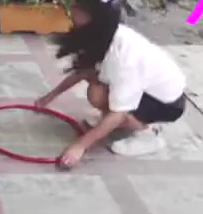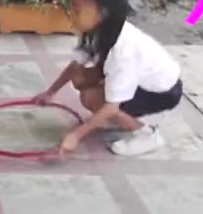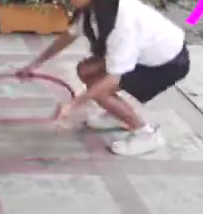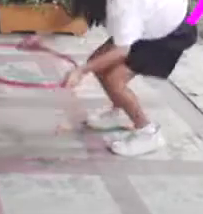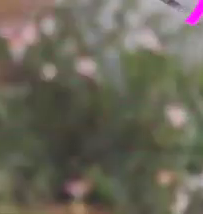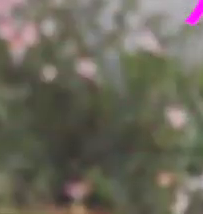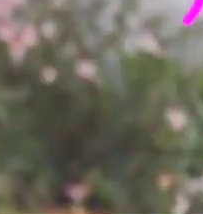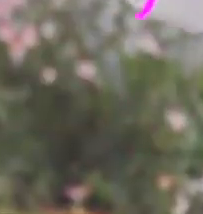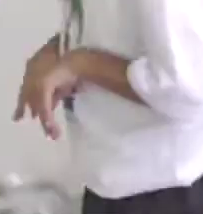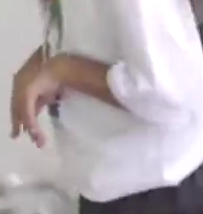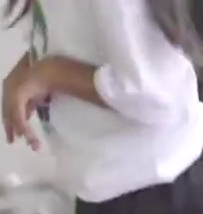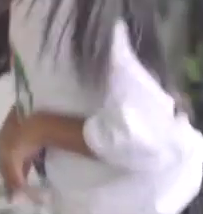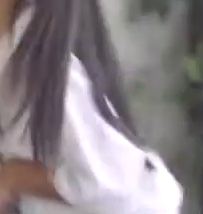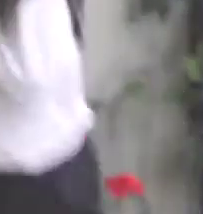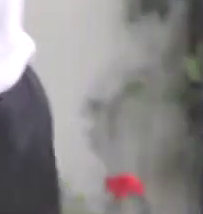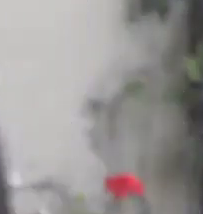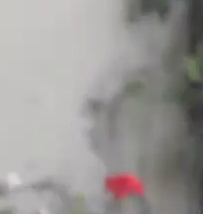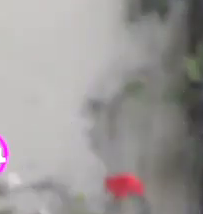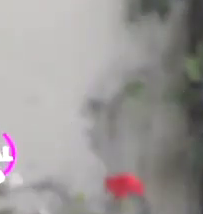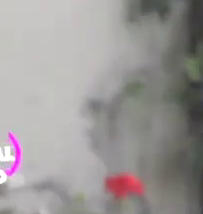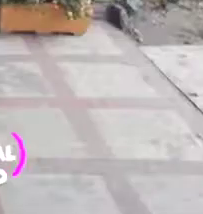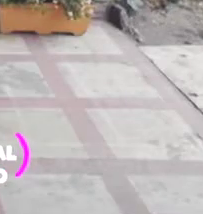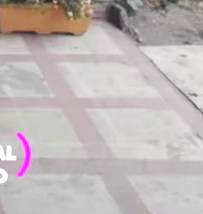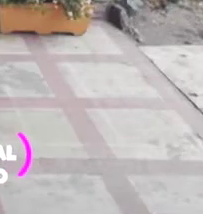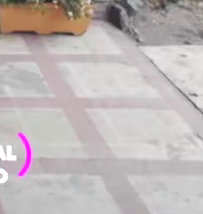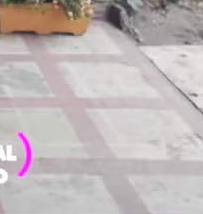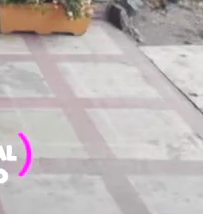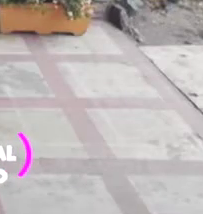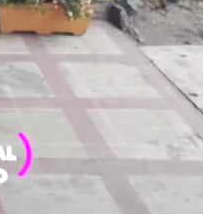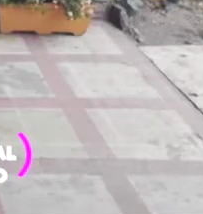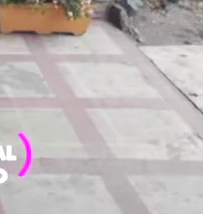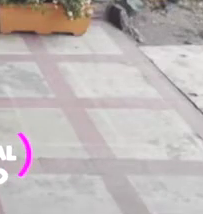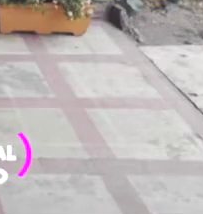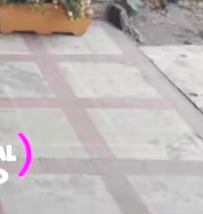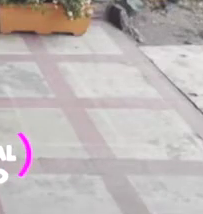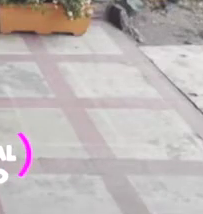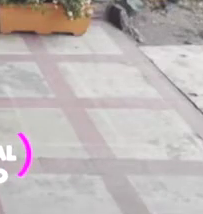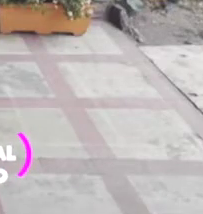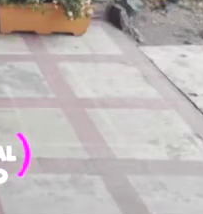¿Qué pasa? ¿Estamosas